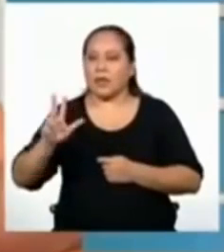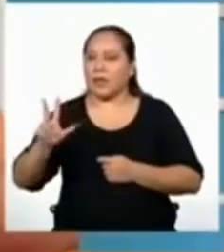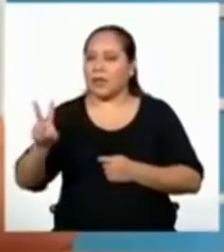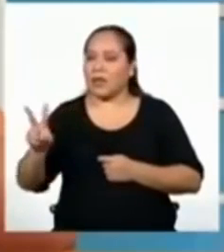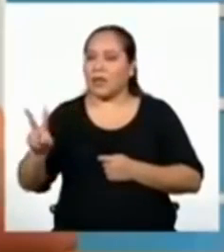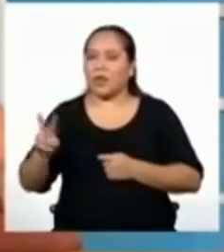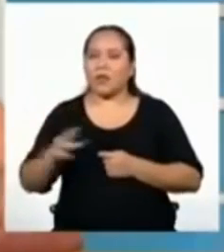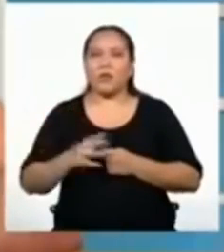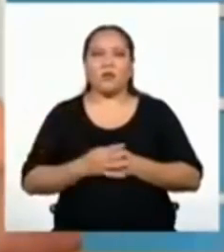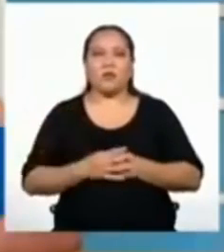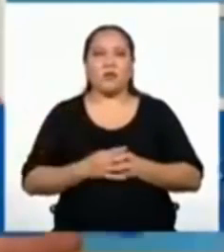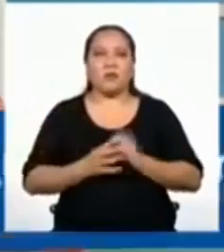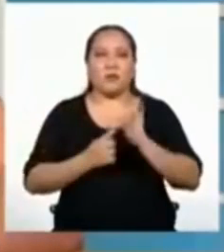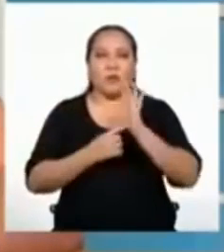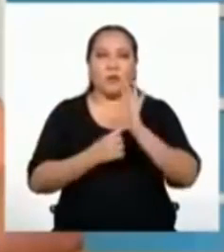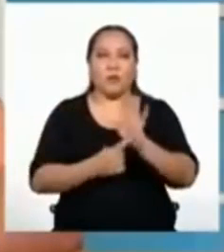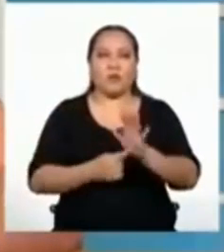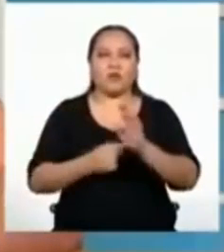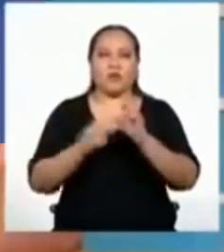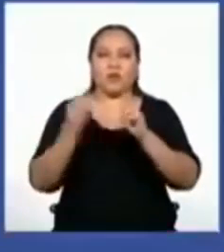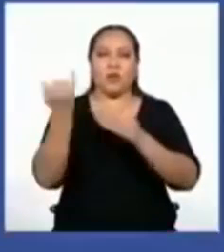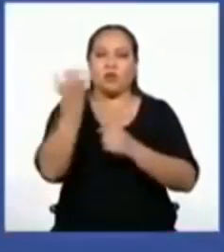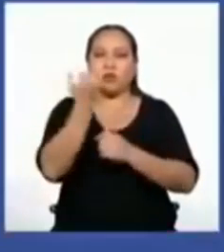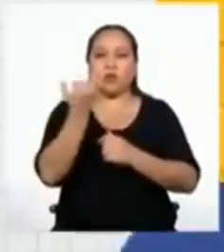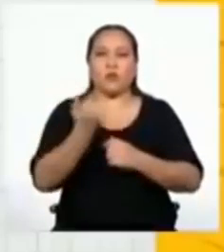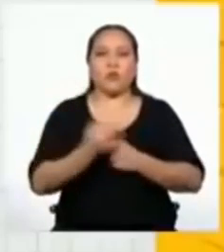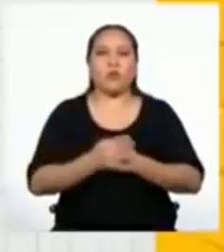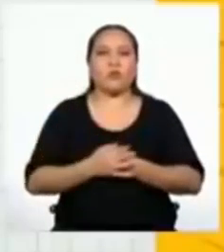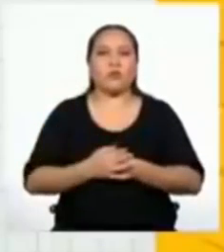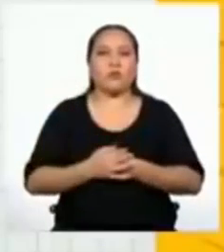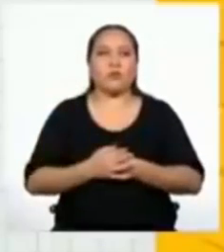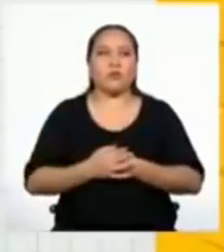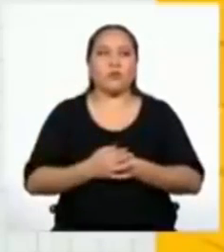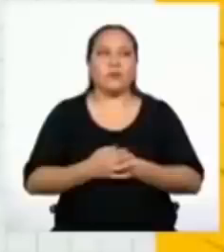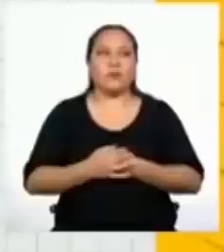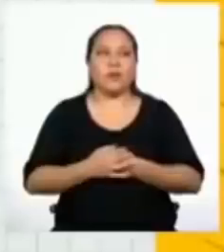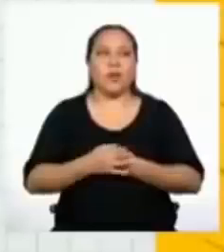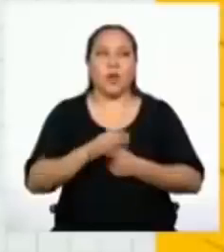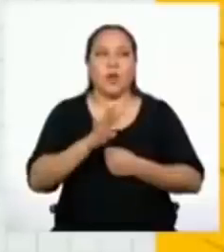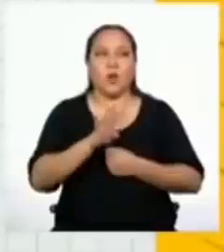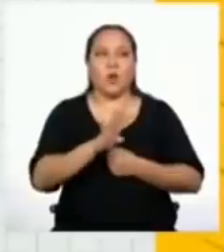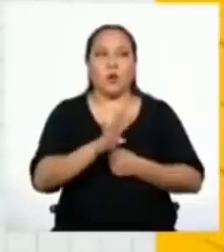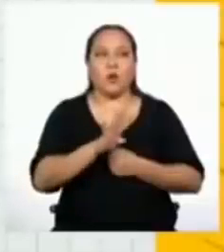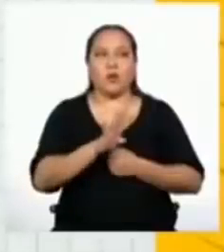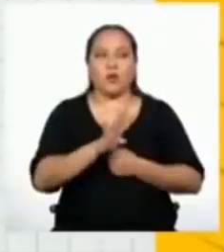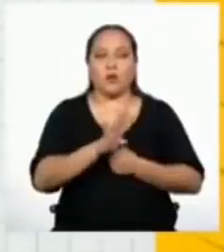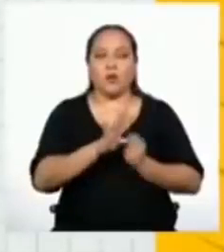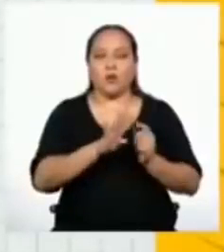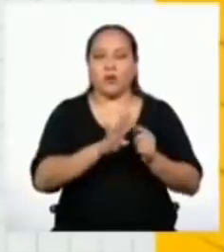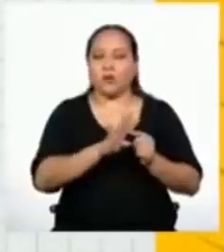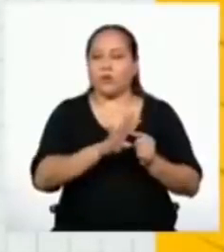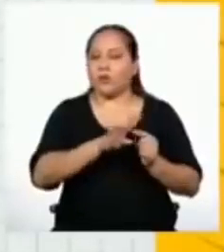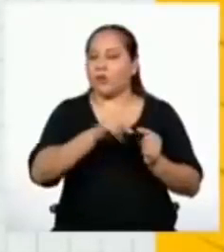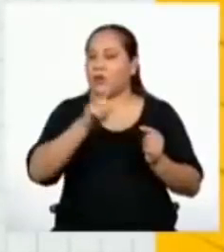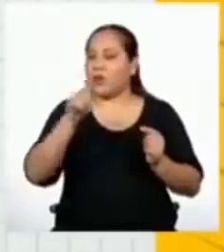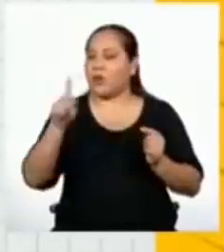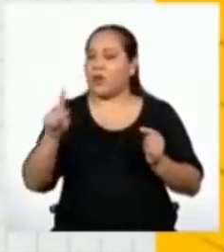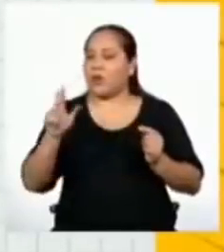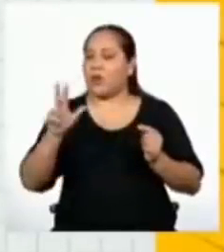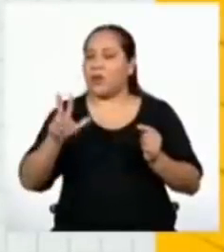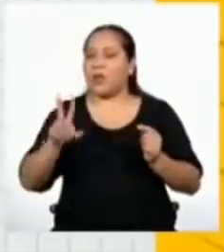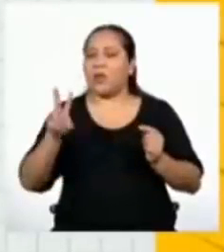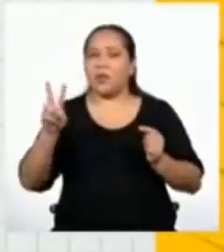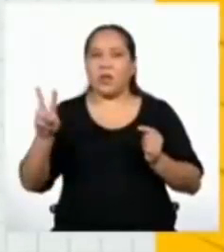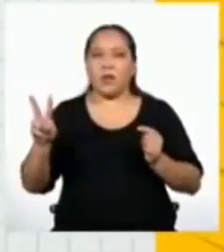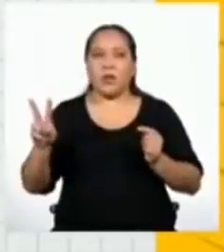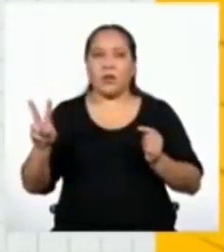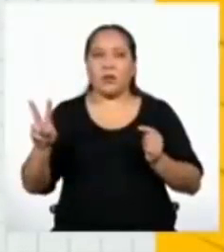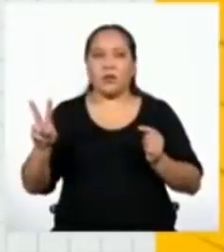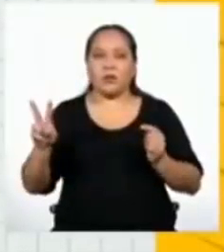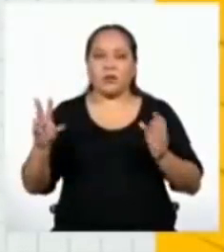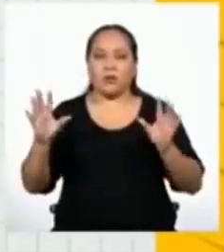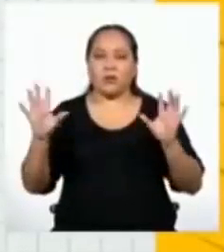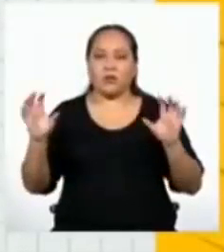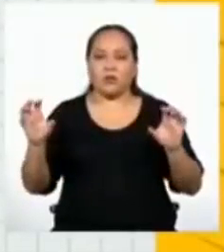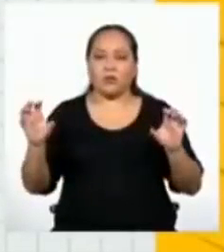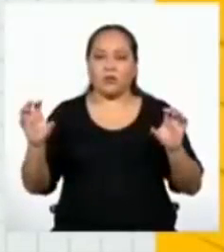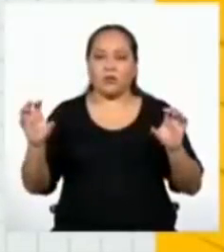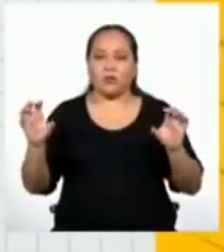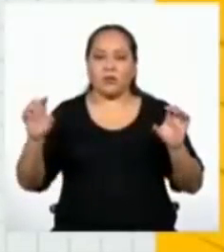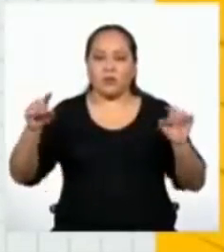dieciséis y treinta y dos. Te muestro un gráfico. El cuatro y el treinta y dos son los términos que están